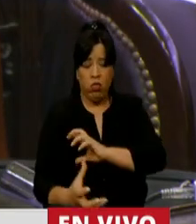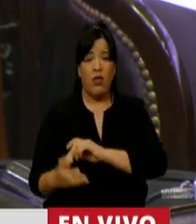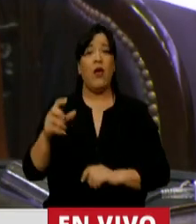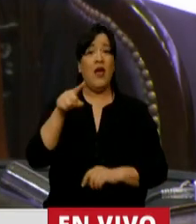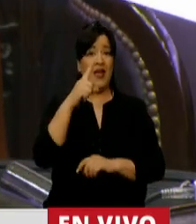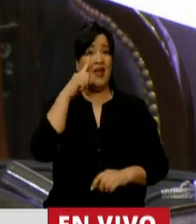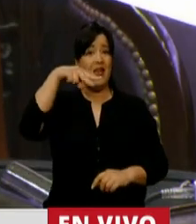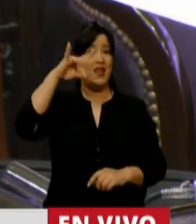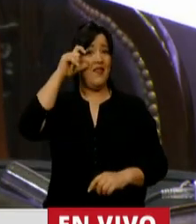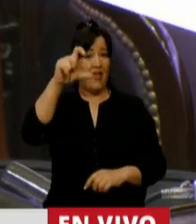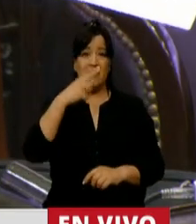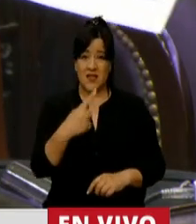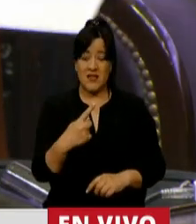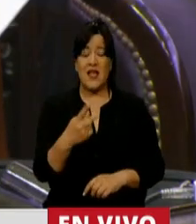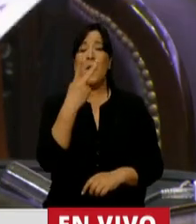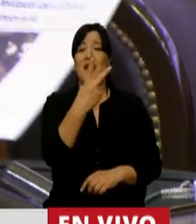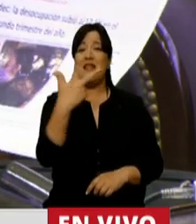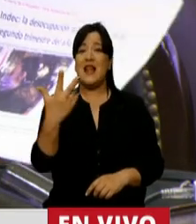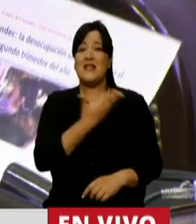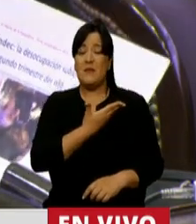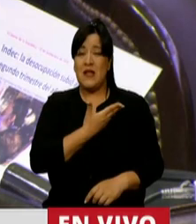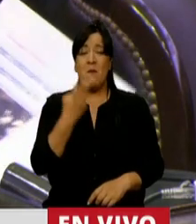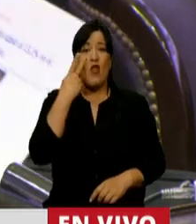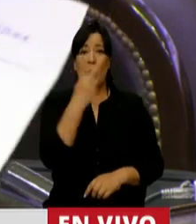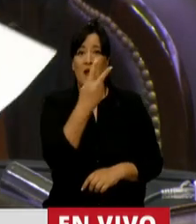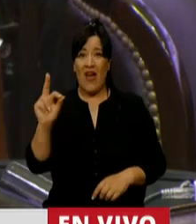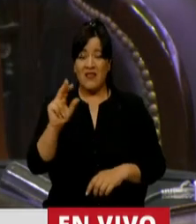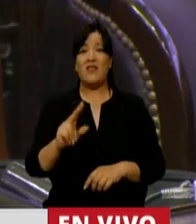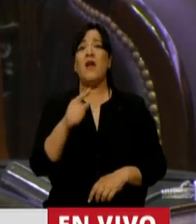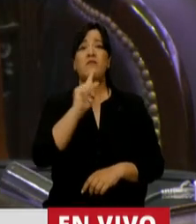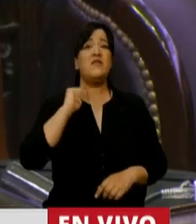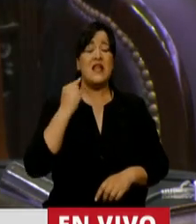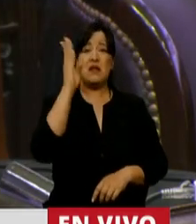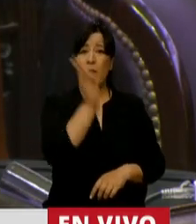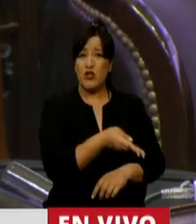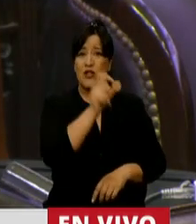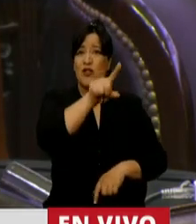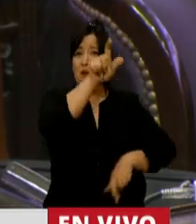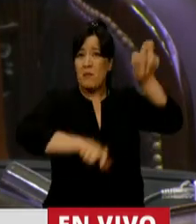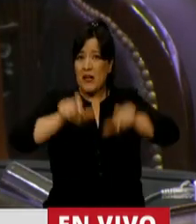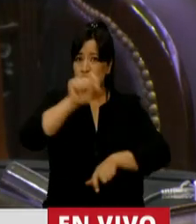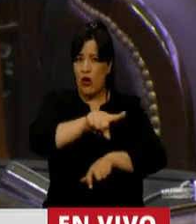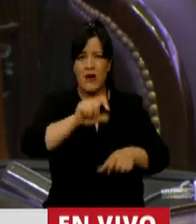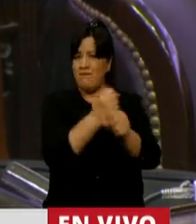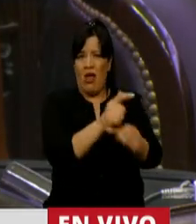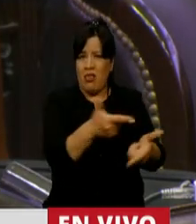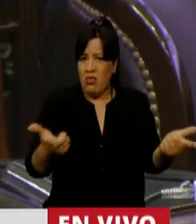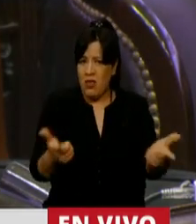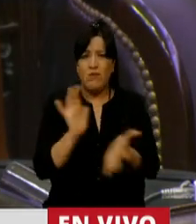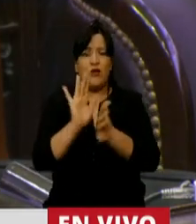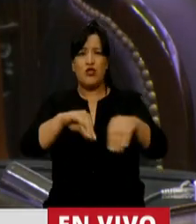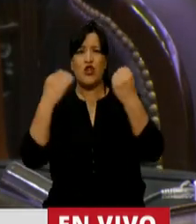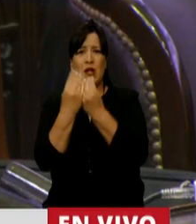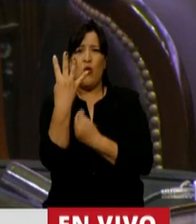23 de septiembre del 2020, más del 13% de argentinos sin un trabajo. Son 4 millones